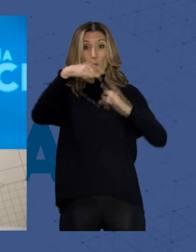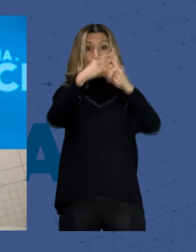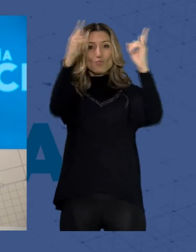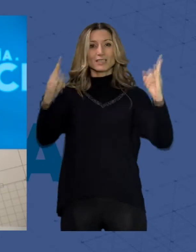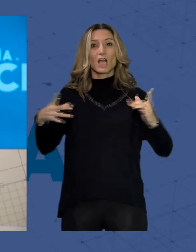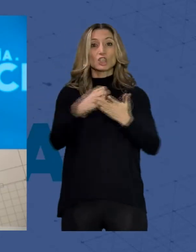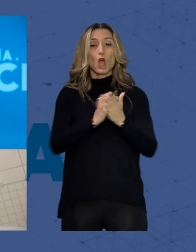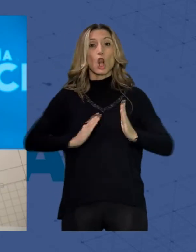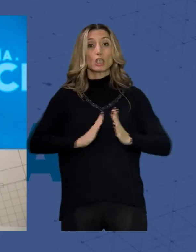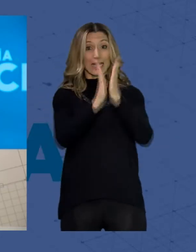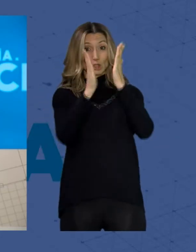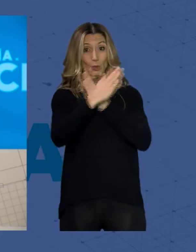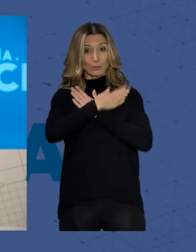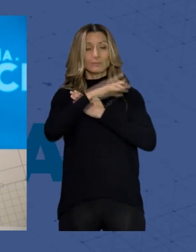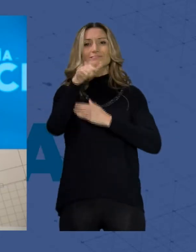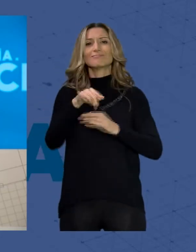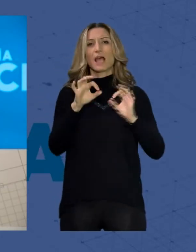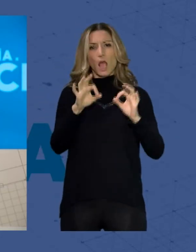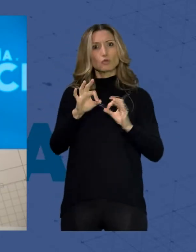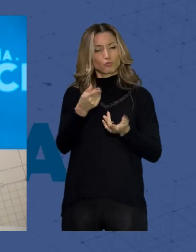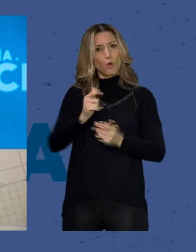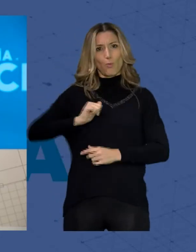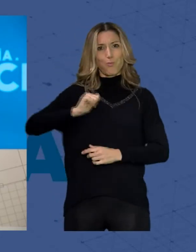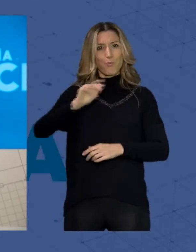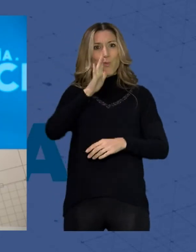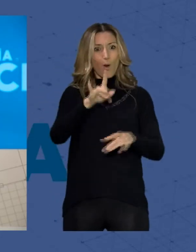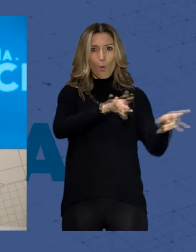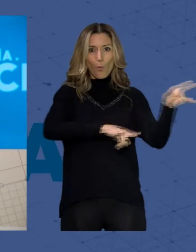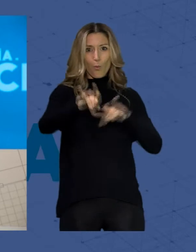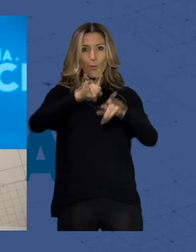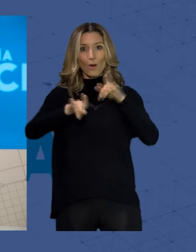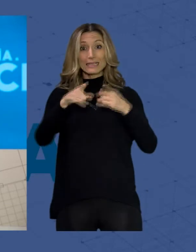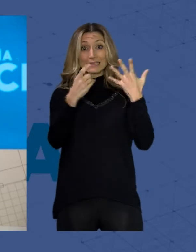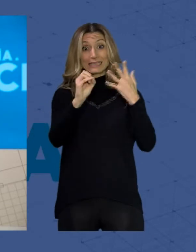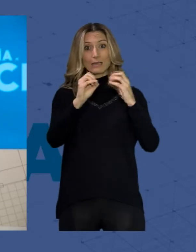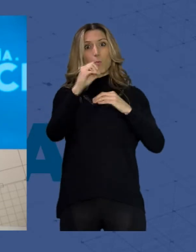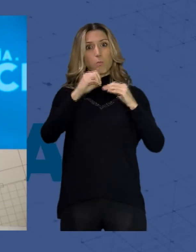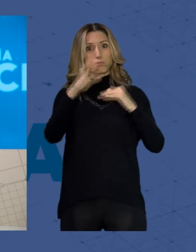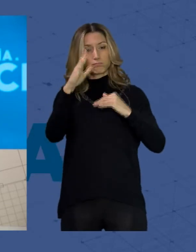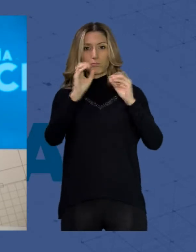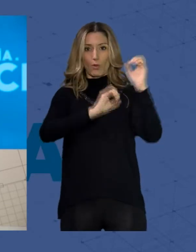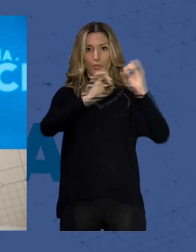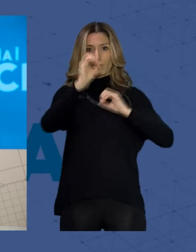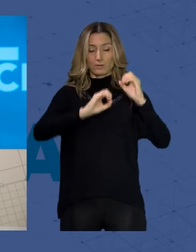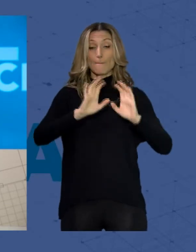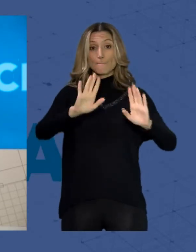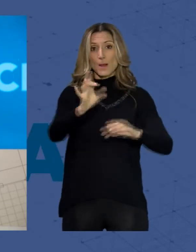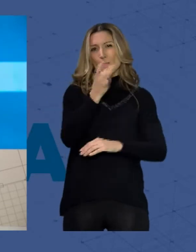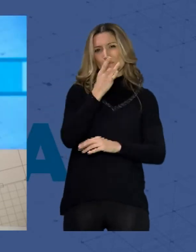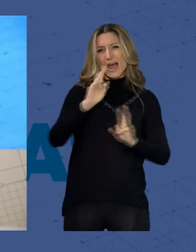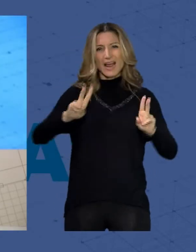al sector, ya que la ocupación ha sido bastante alta, superando el 60%. Sin embargo, los bares y restaurantes siguen algo